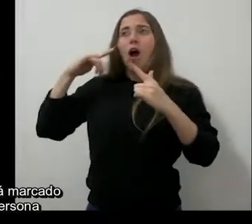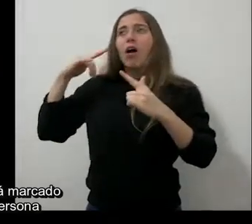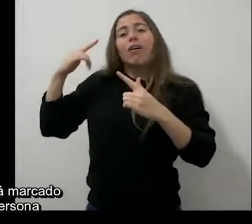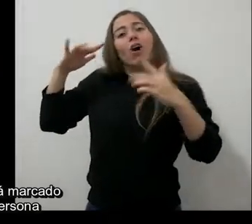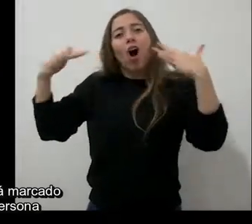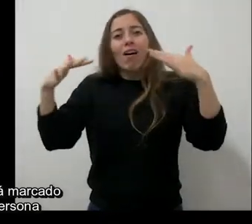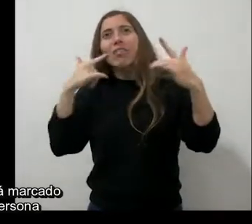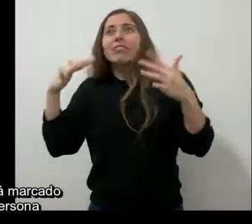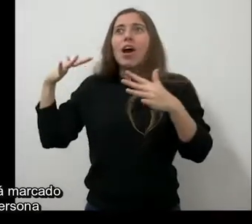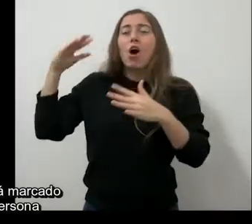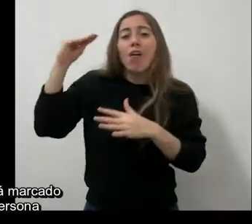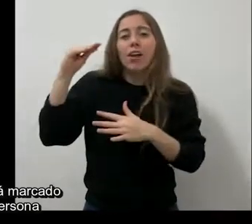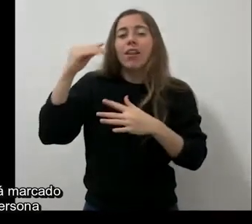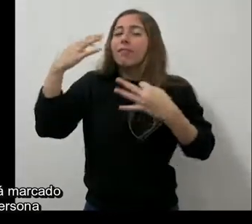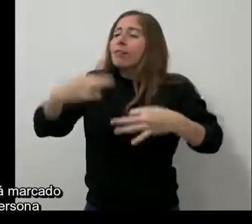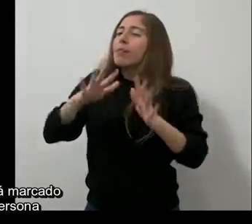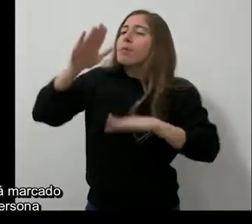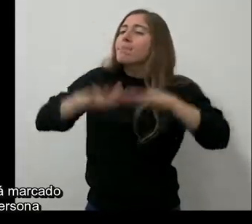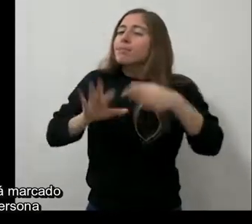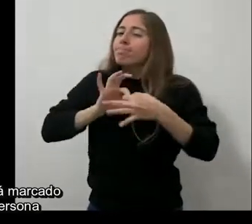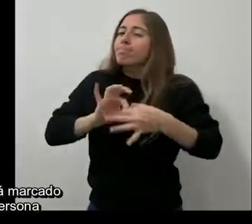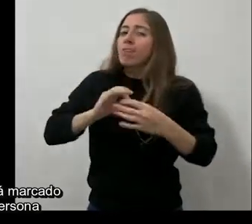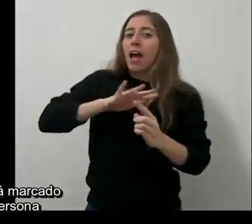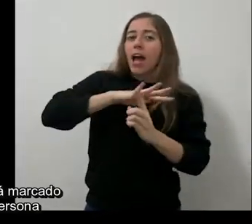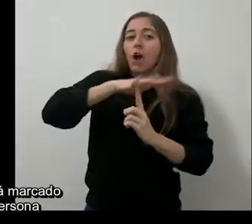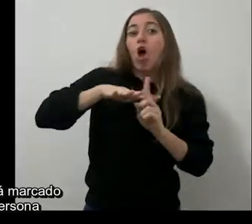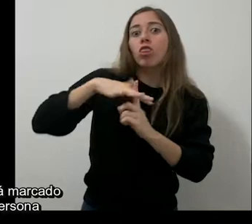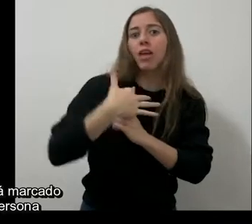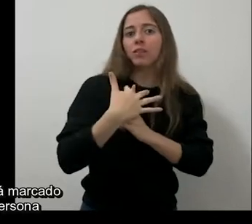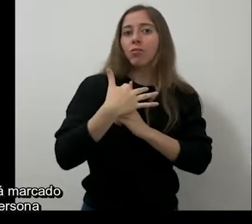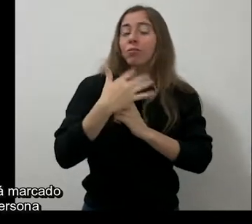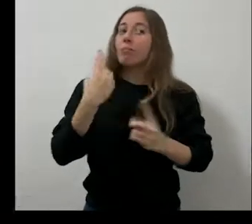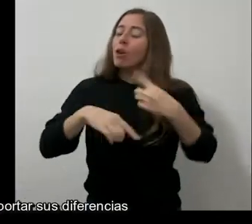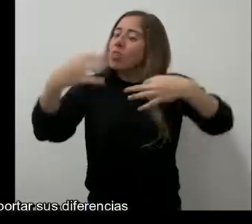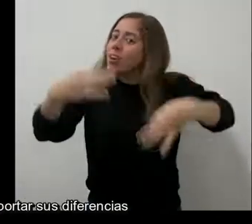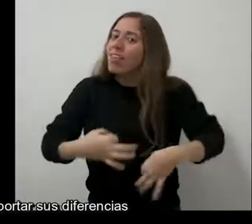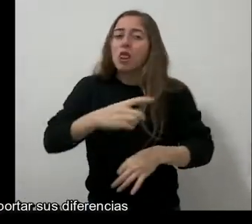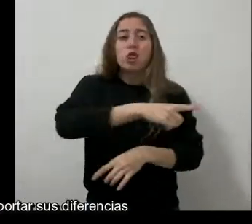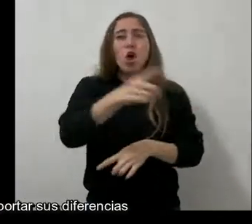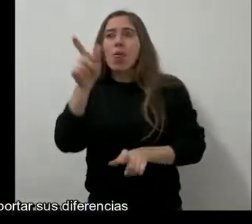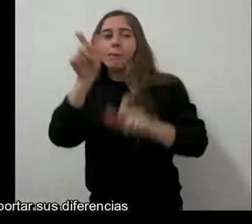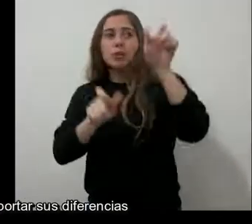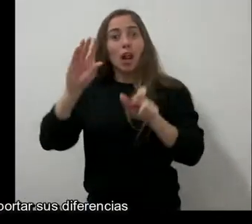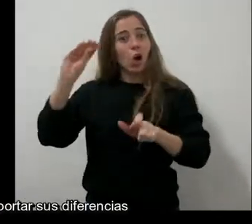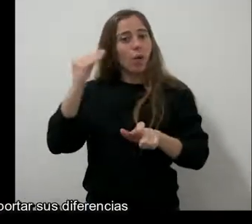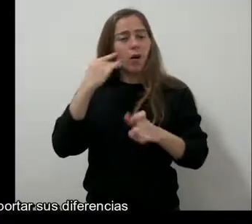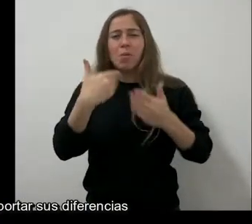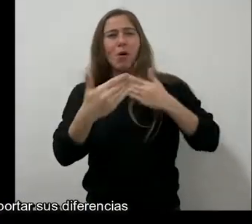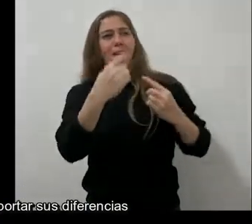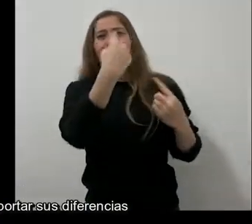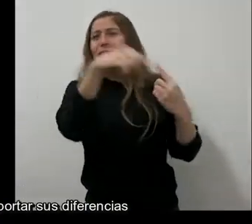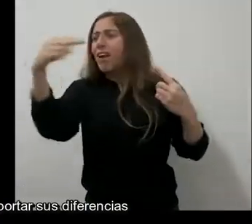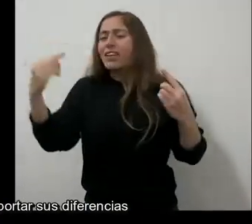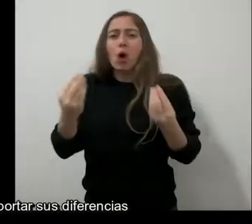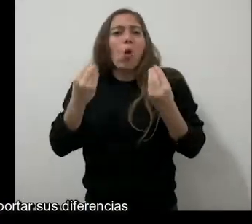cada persona. Pero todas las personas jóvenes, sin importar sus diferencias, deben